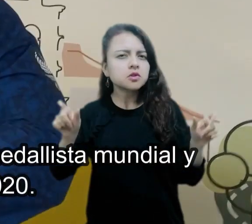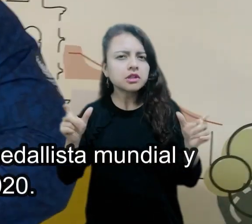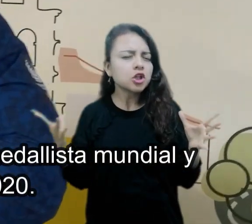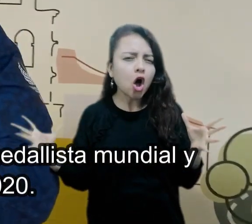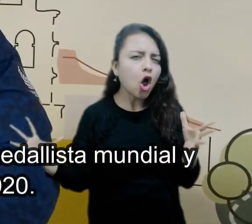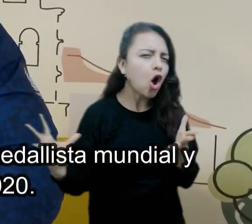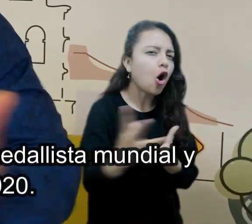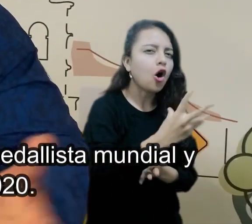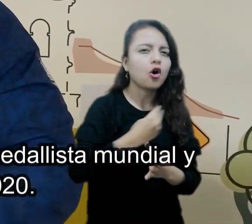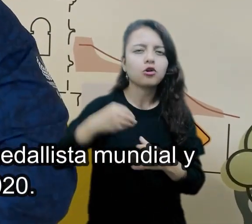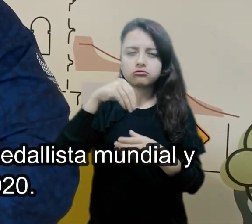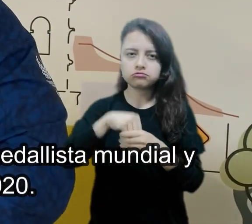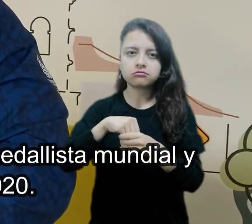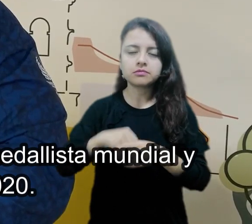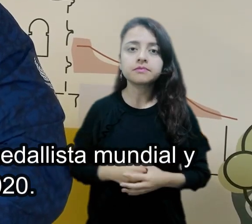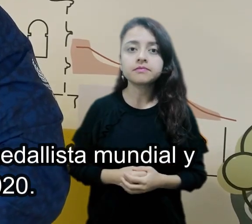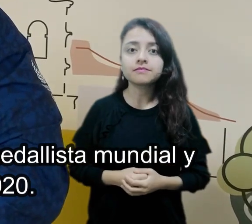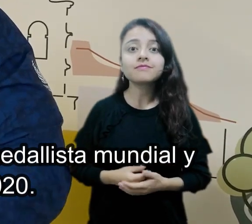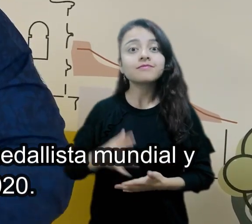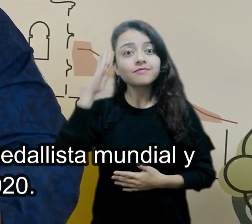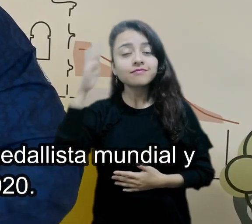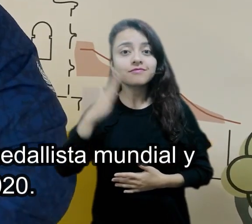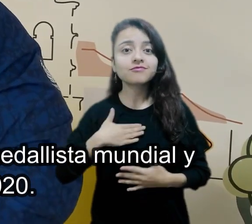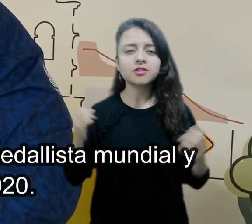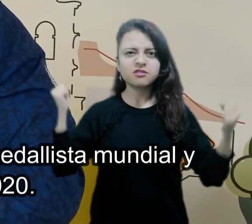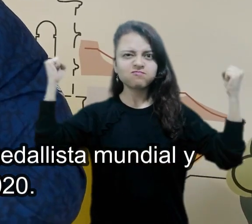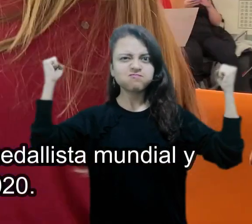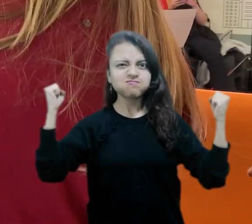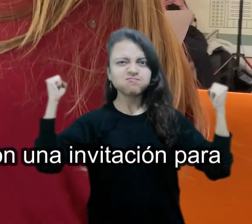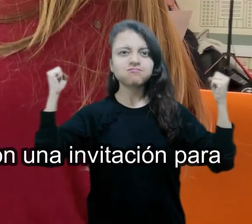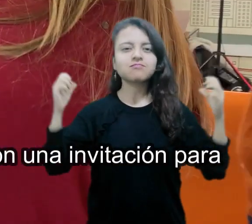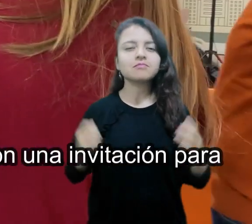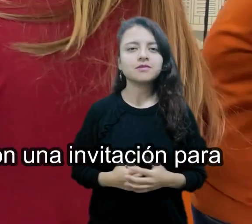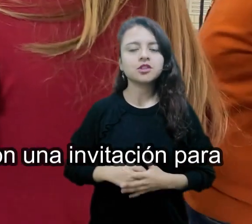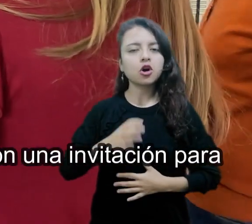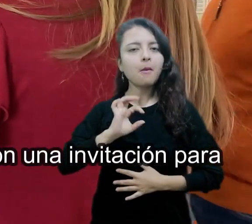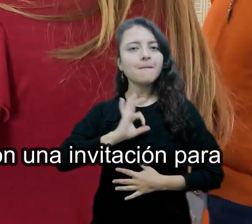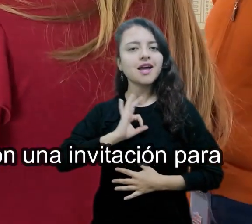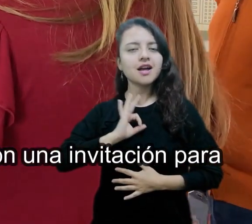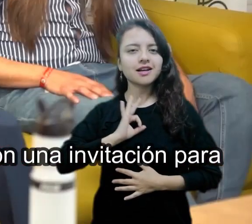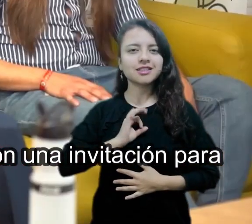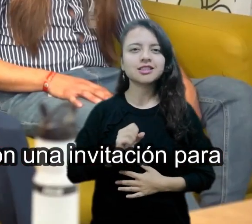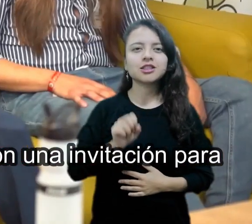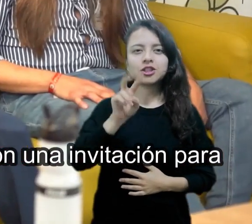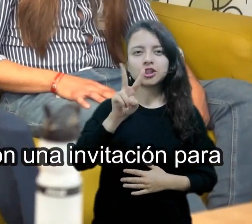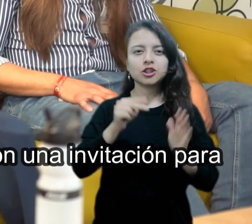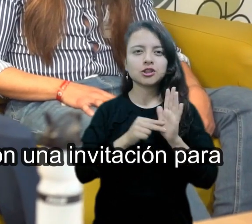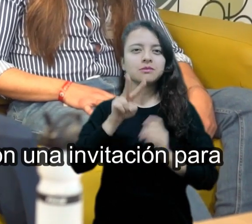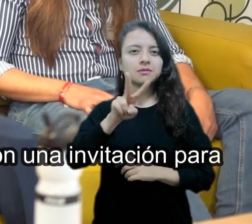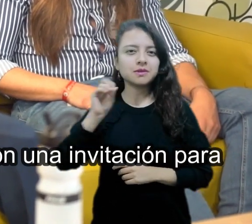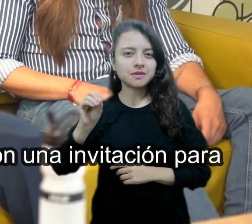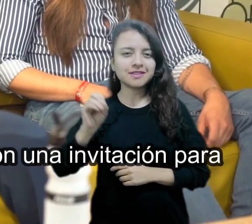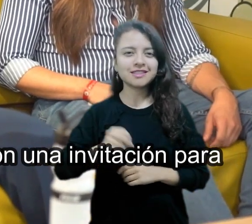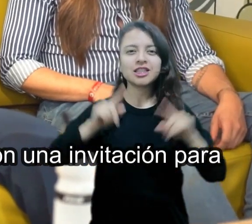pesista paralímpico, doble medallista mundial y medallista olímpico en Tokio 2020. Me encuentro aquí en Movilidad, donde me han hecho una